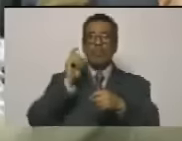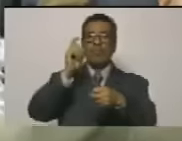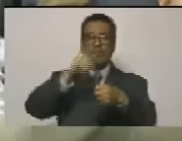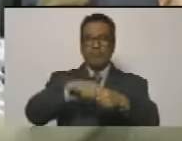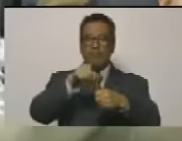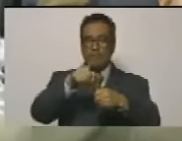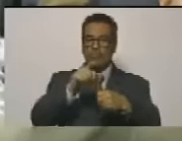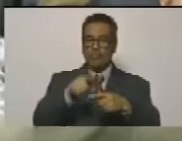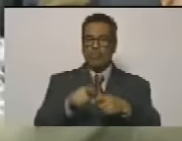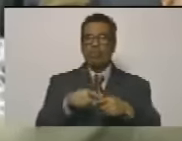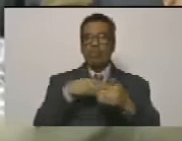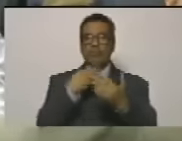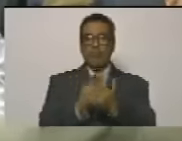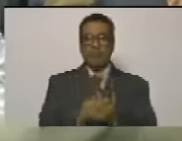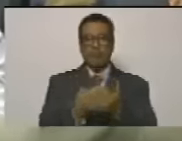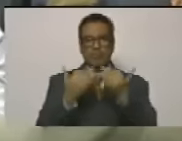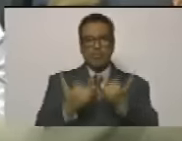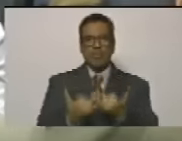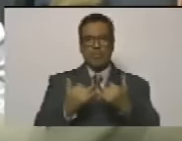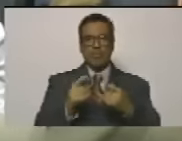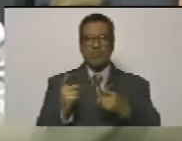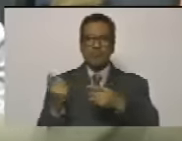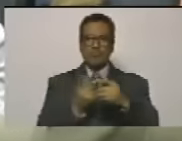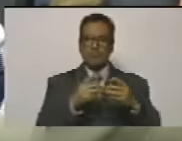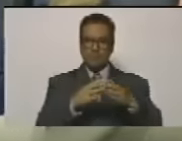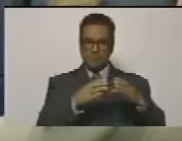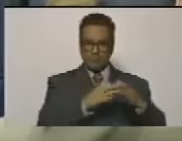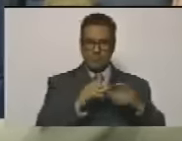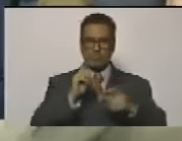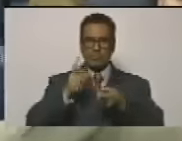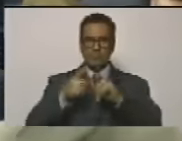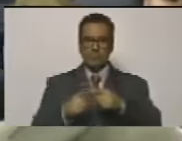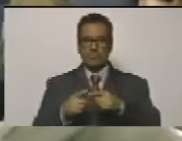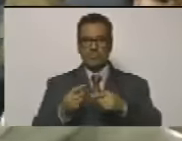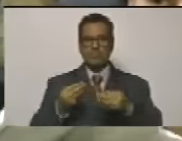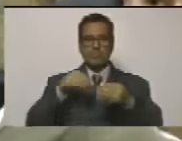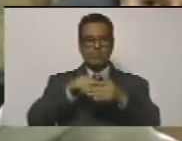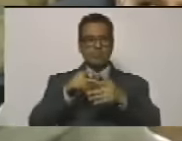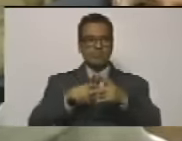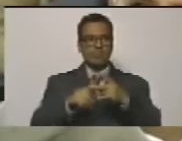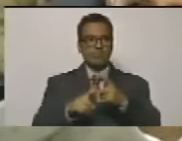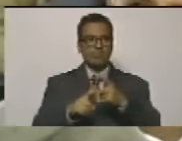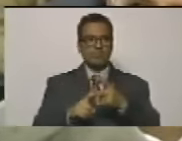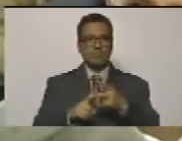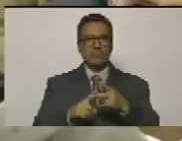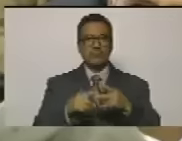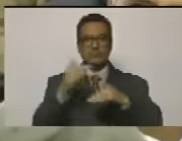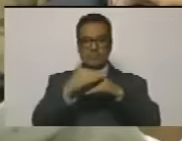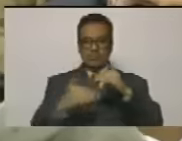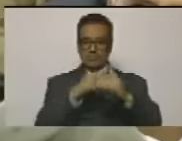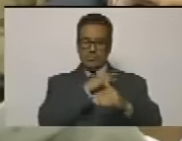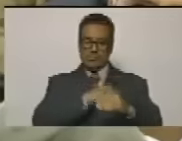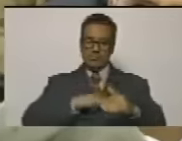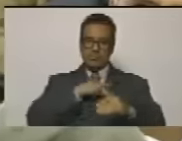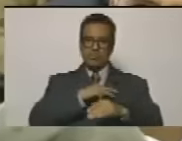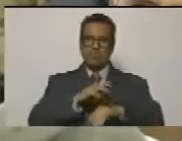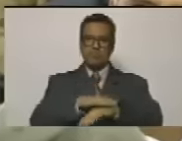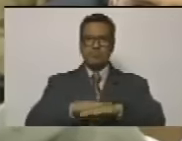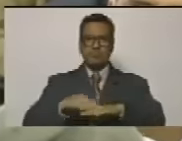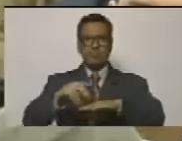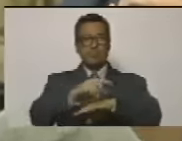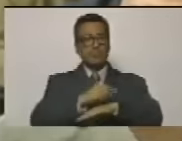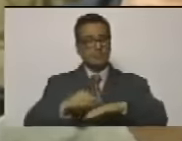participación, hasta ya se trasladó una delegación integrada por viceministros, viceministras,